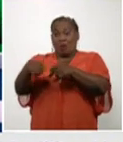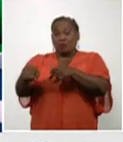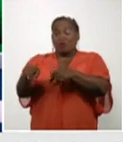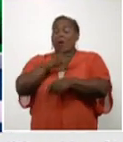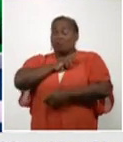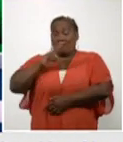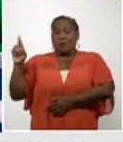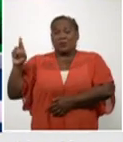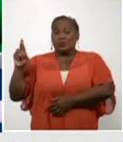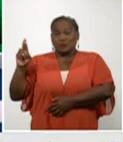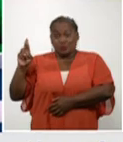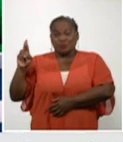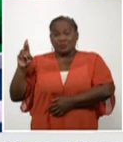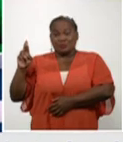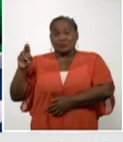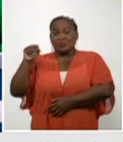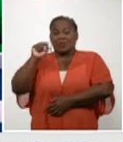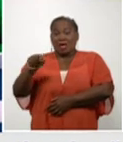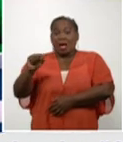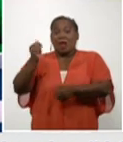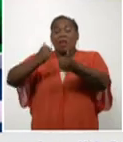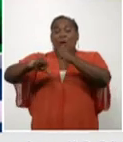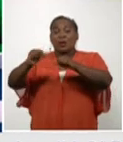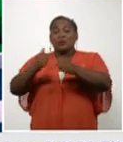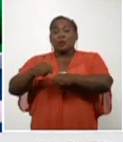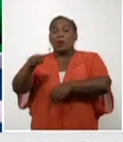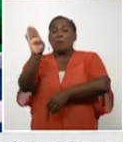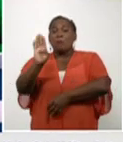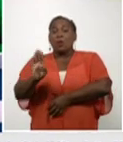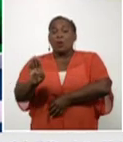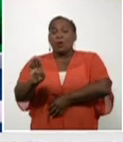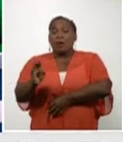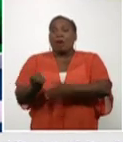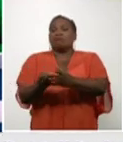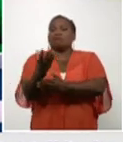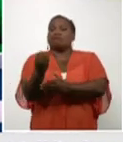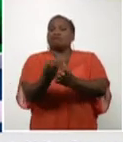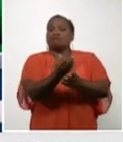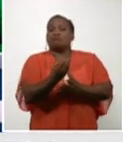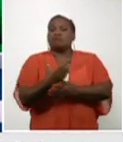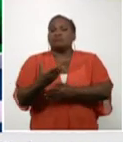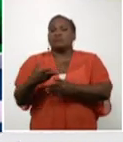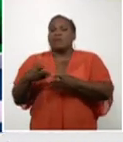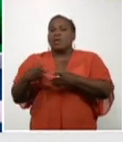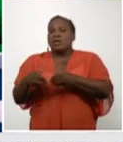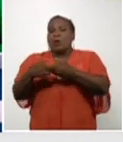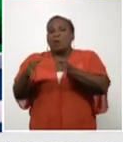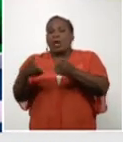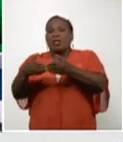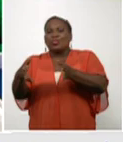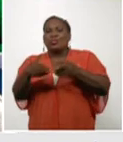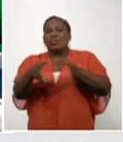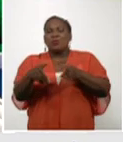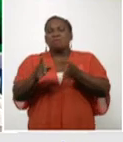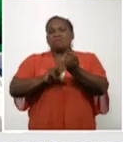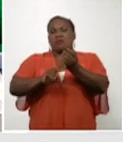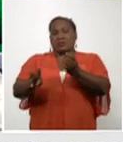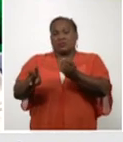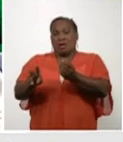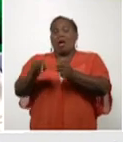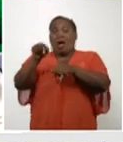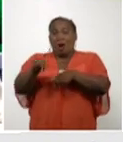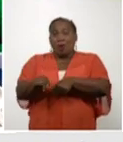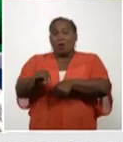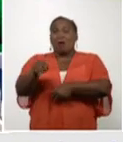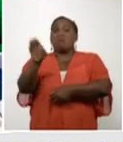pues son estos laboratorios que se están inaugurando en varias provincias. Quedaba Guantánamo, que además hubo varias quejas porque